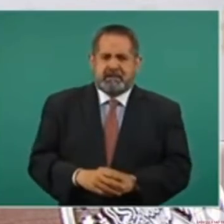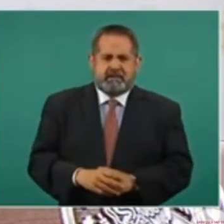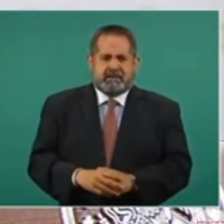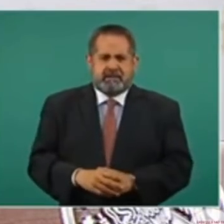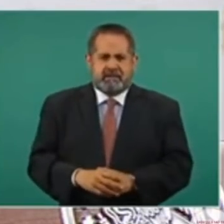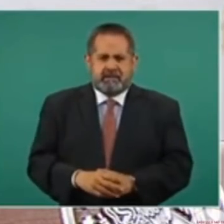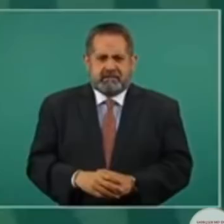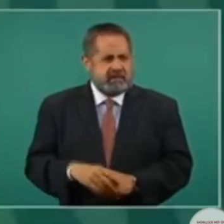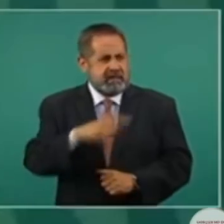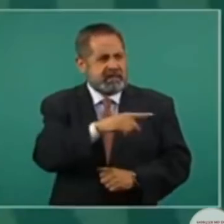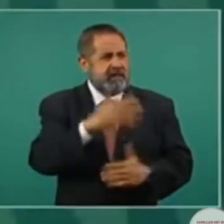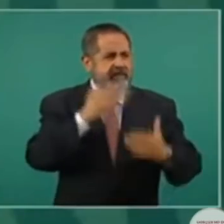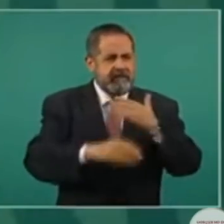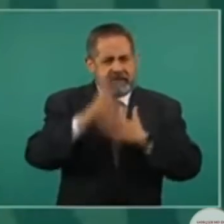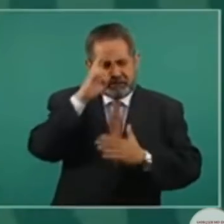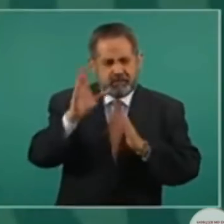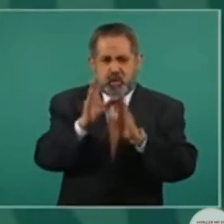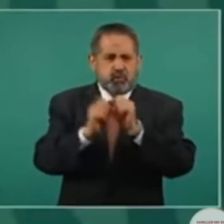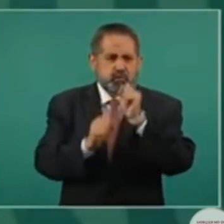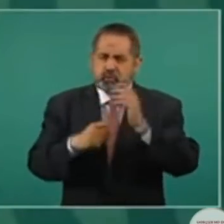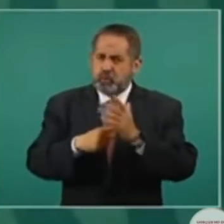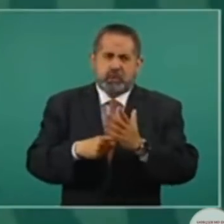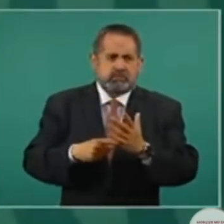Si eso es una violación a la Constitución.